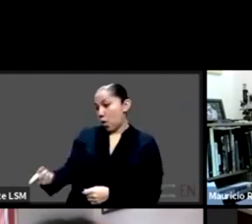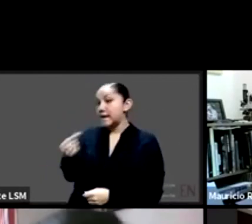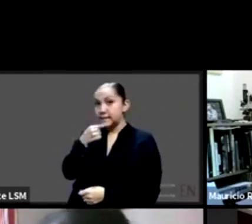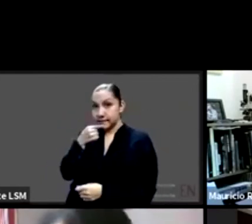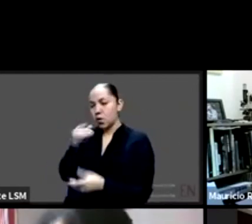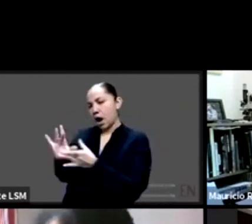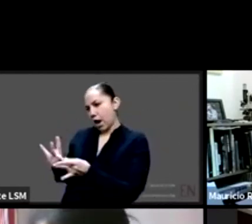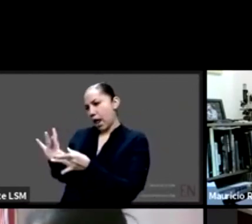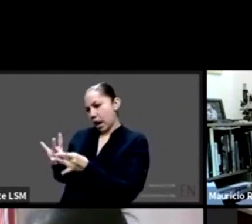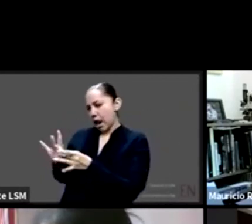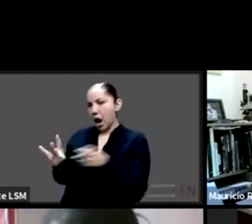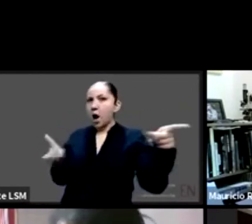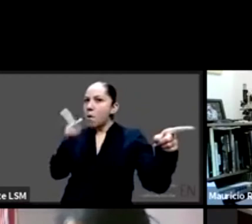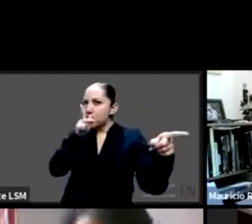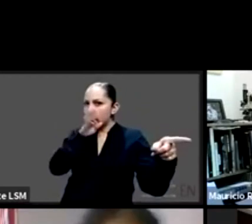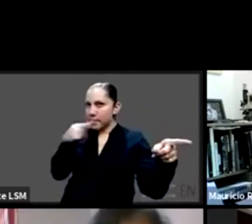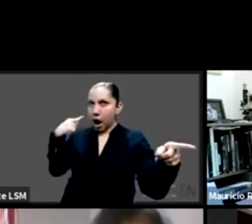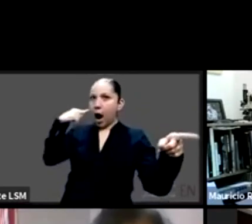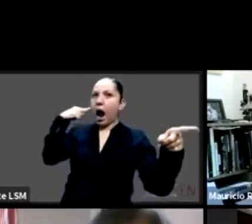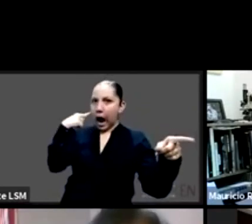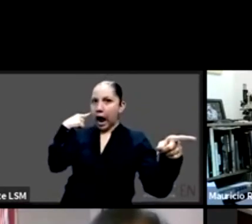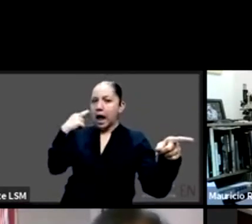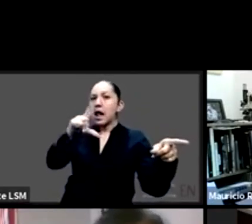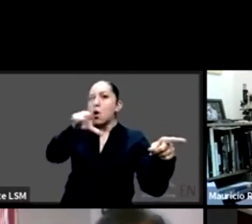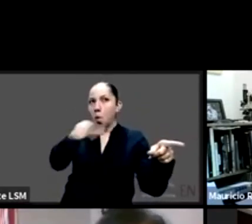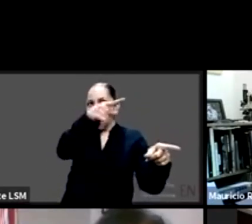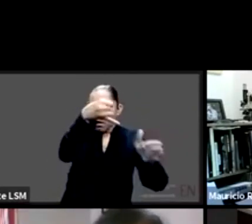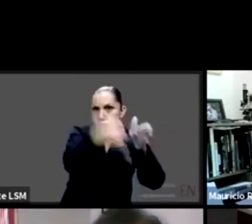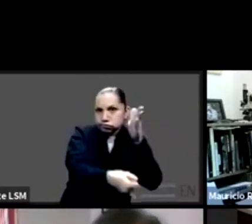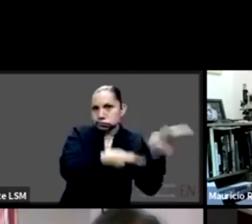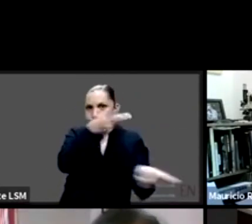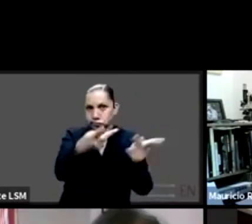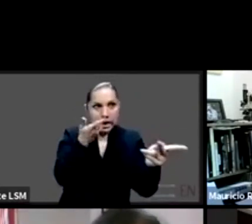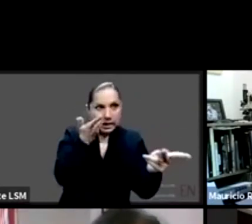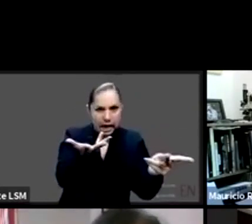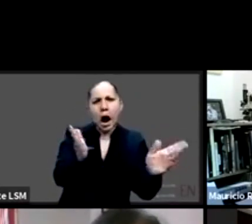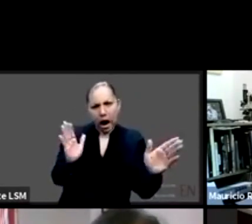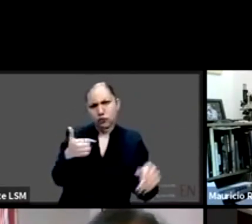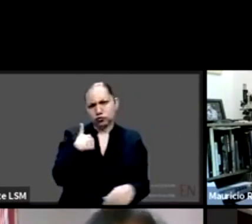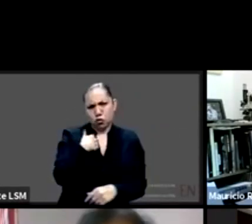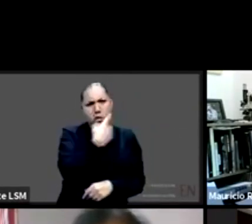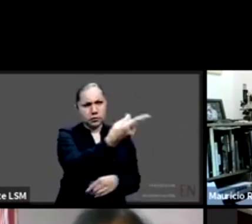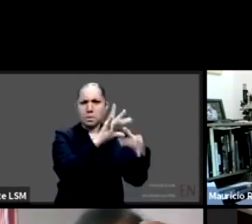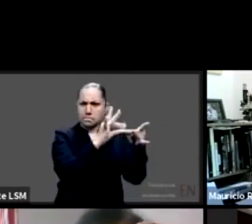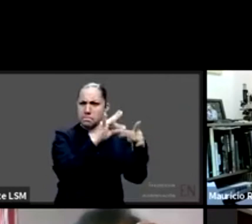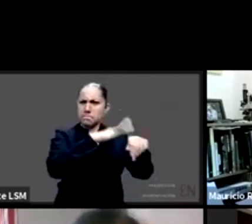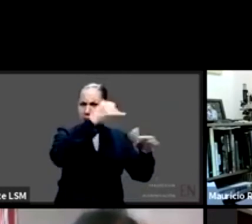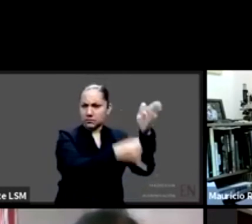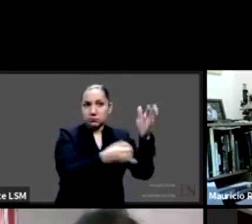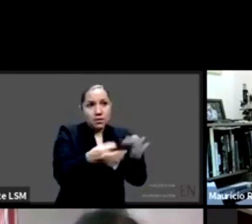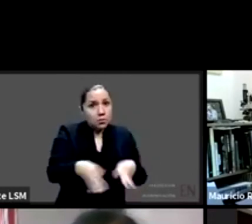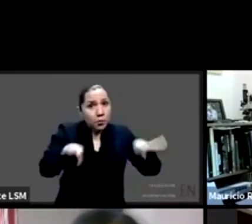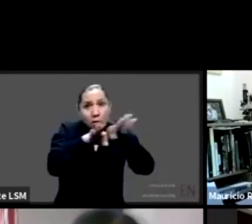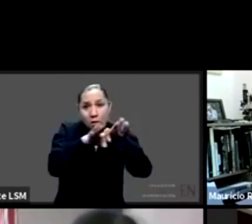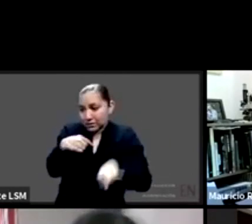ya se hace una explicación con con diferencia a papá o mamá sobre lactar